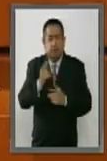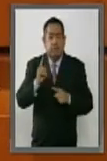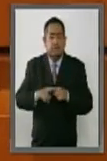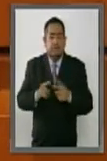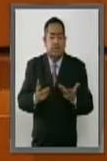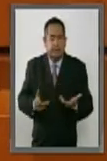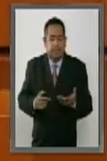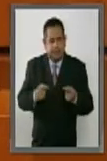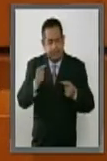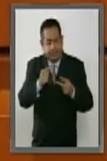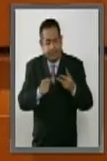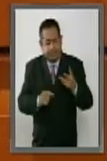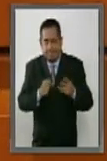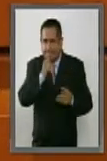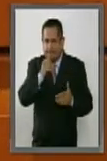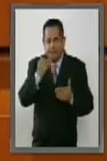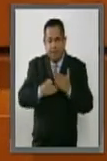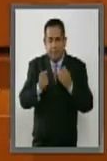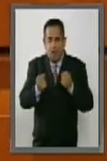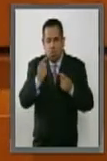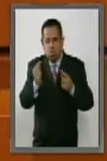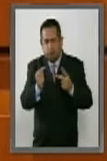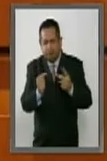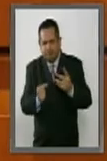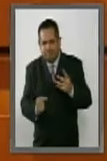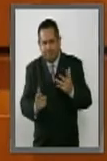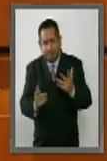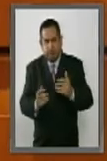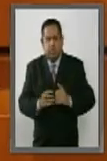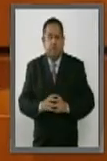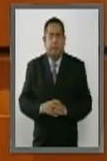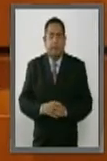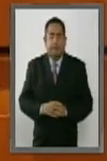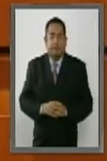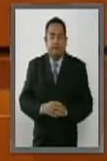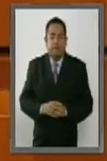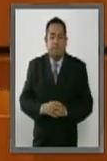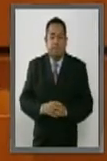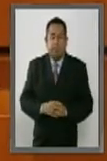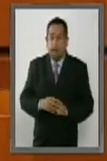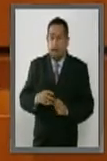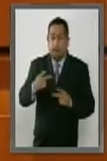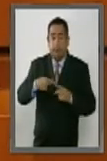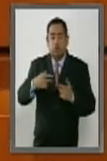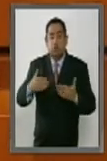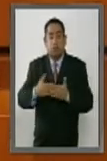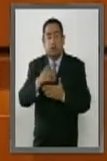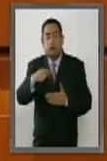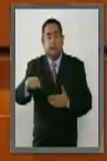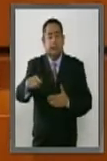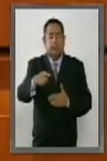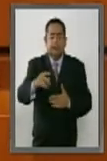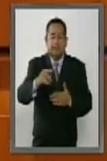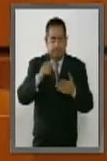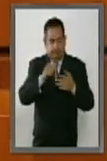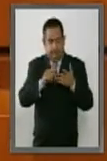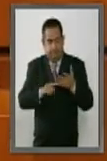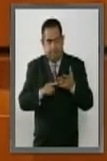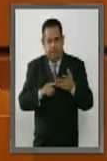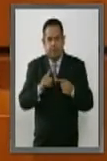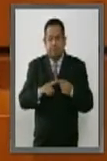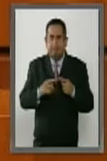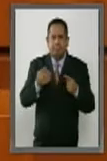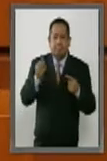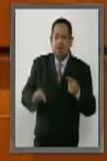varios pendientes. En voz de la ciudadanía con este dictamen se traiciona la